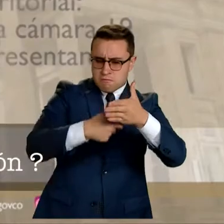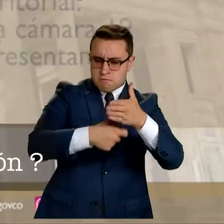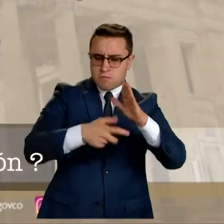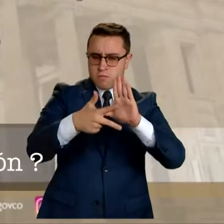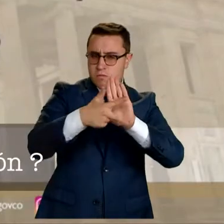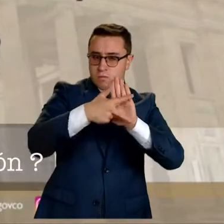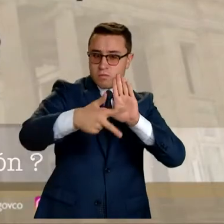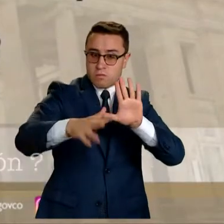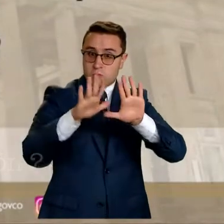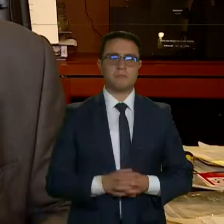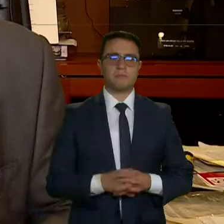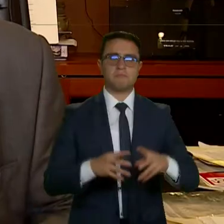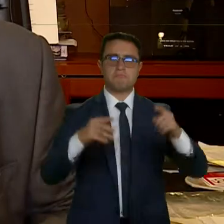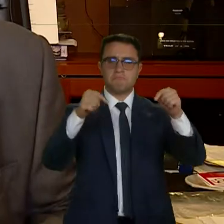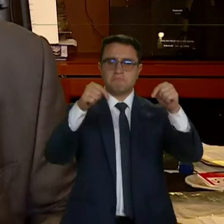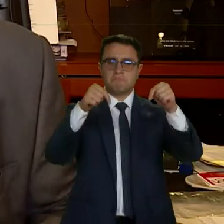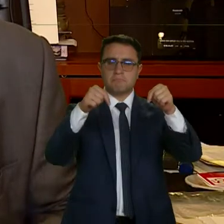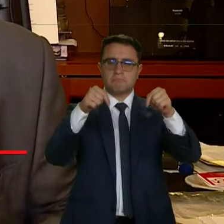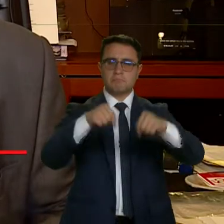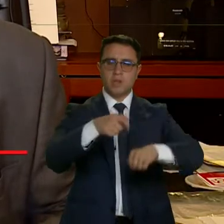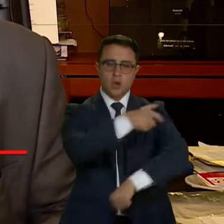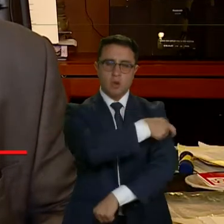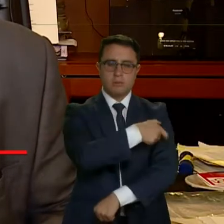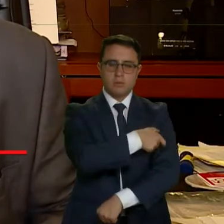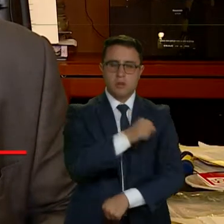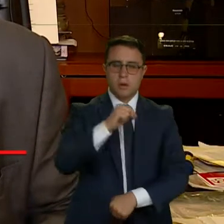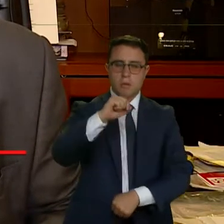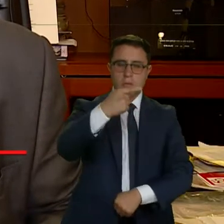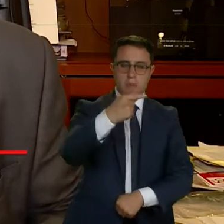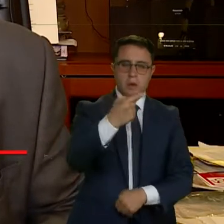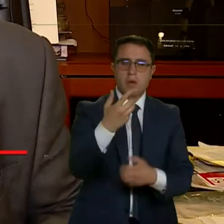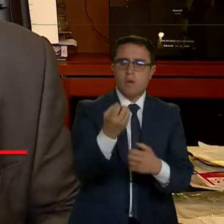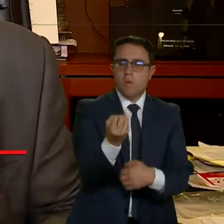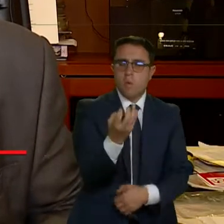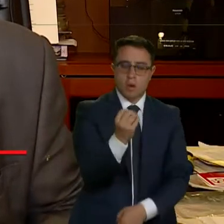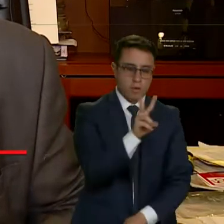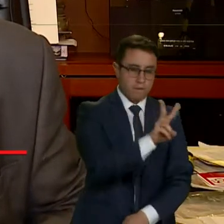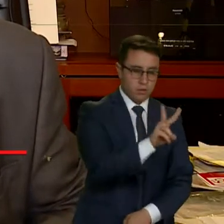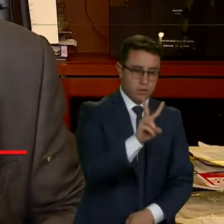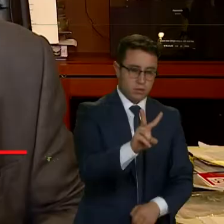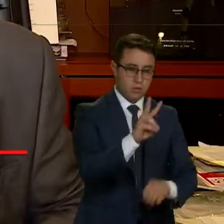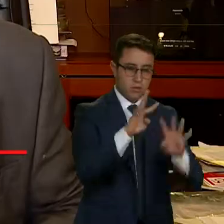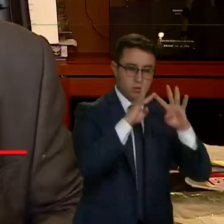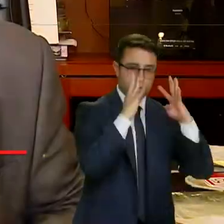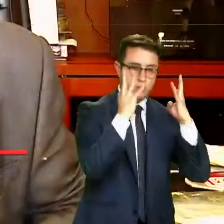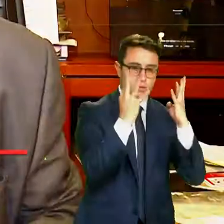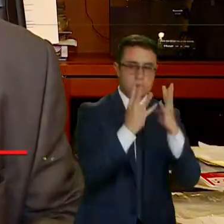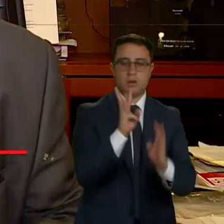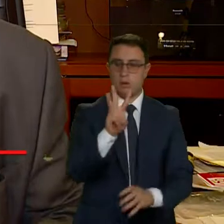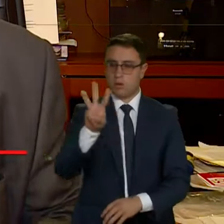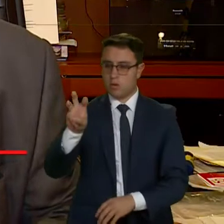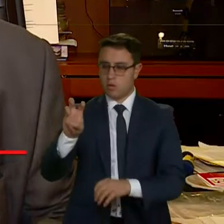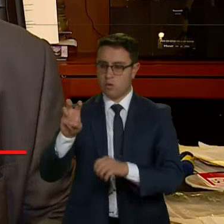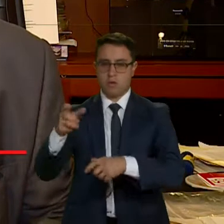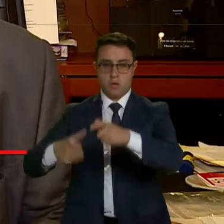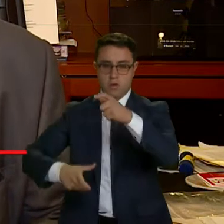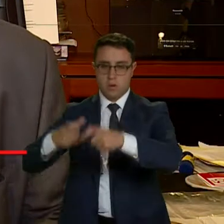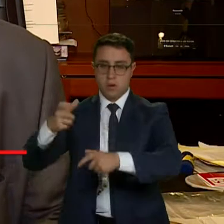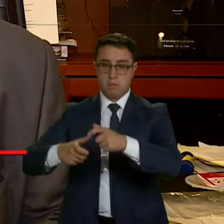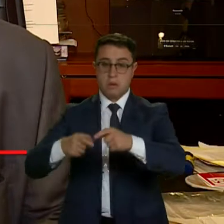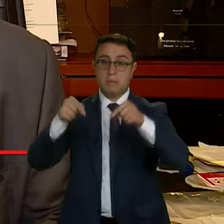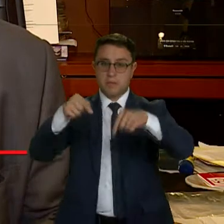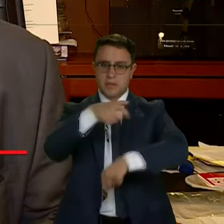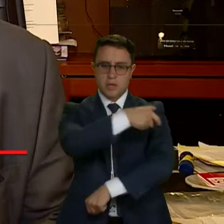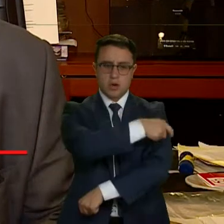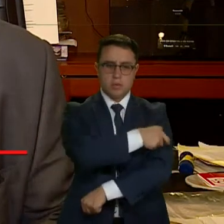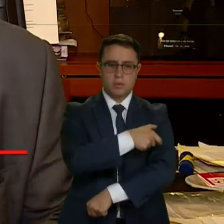otras funciones cumple esta comisión? Está compuesta por 22 miembros en el Senado y 38 en la Cámara. ¿Qué temas tramita